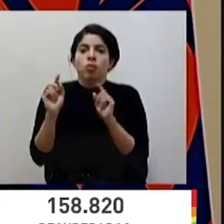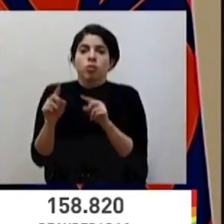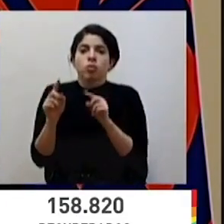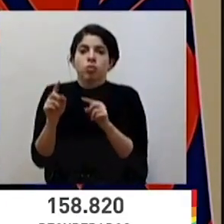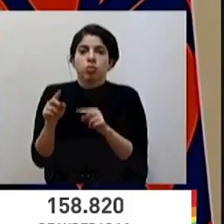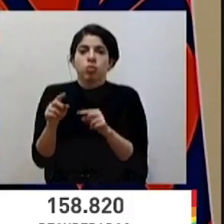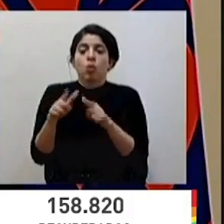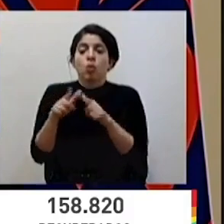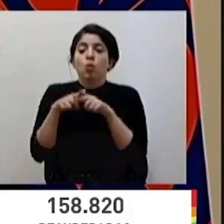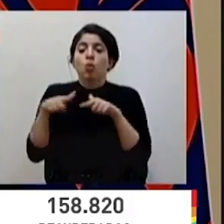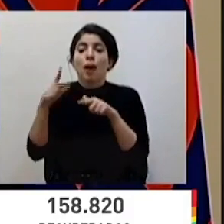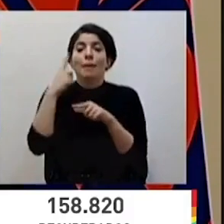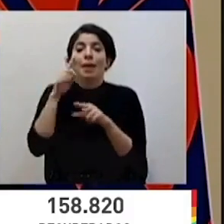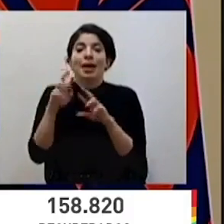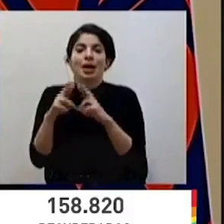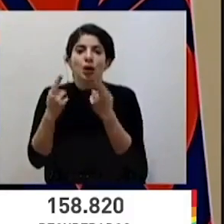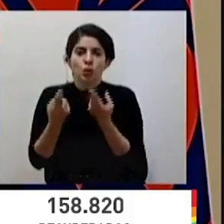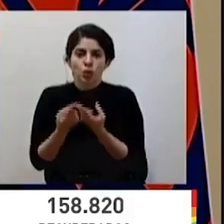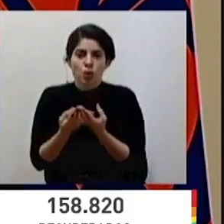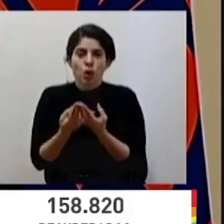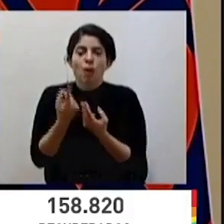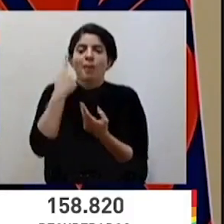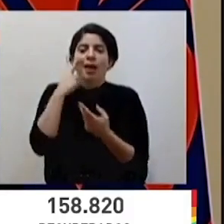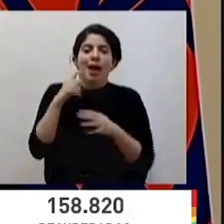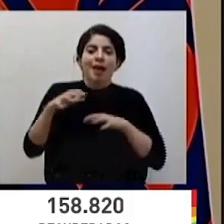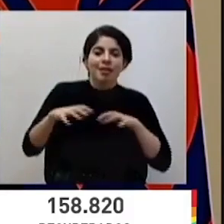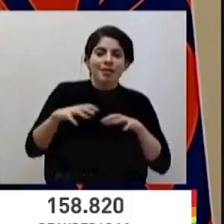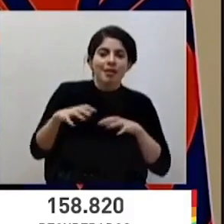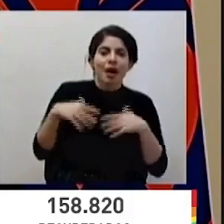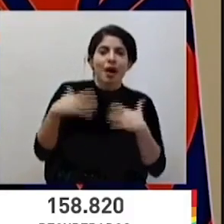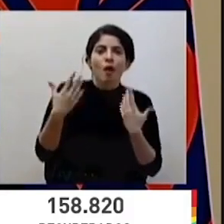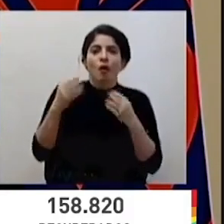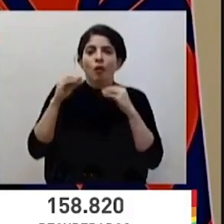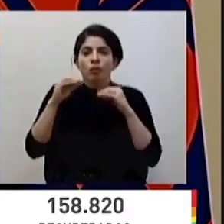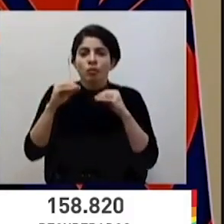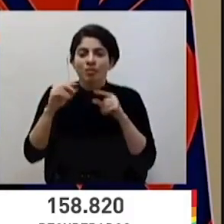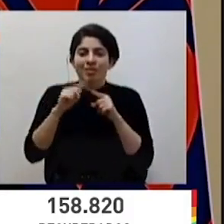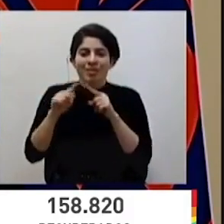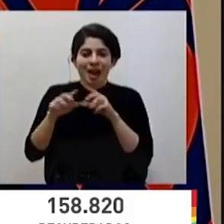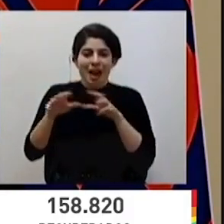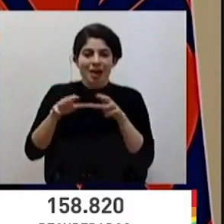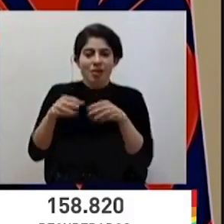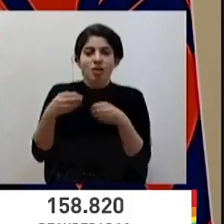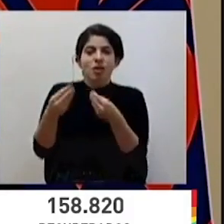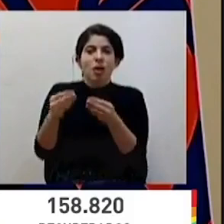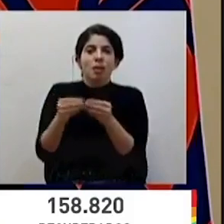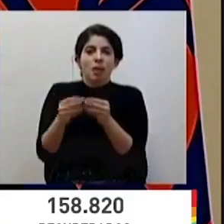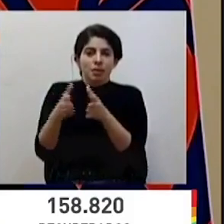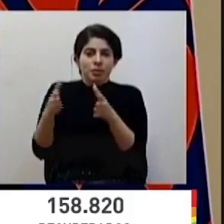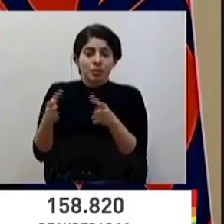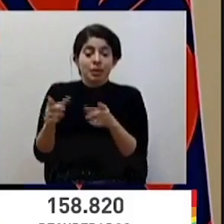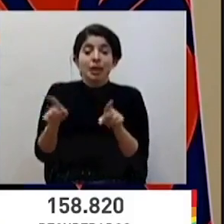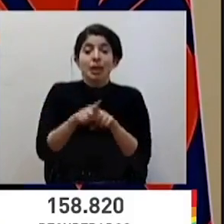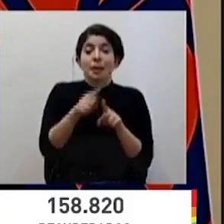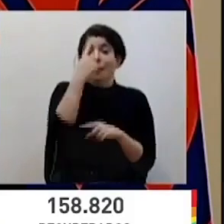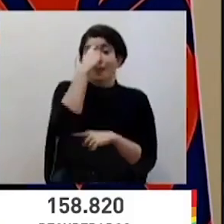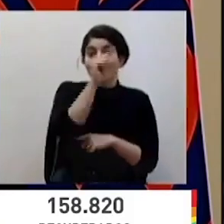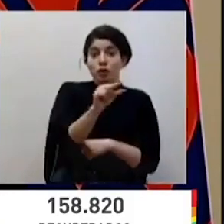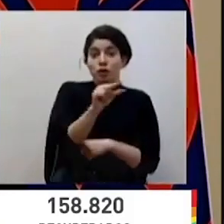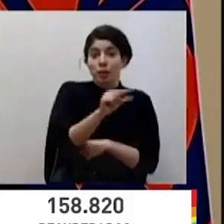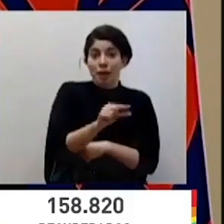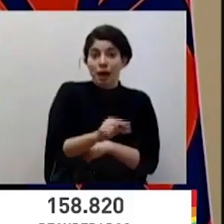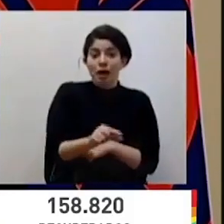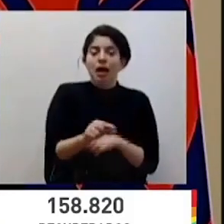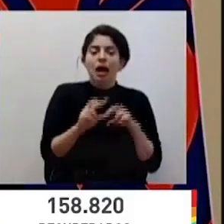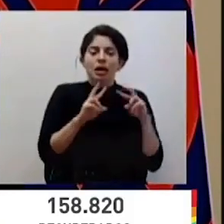reunión para realización de actividades académicas u otro tipo de actividades y semanalmente se están revisando